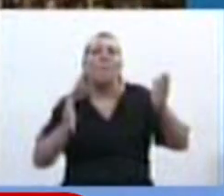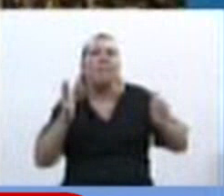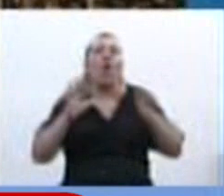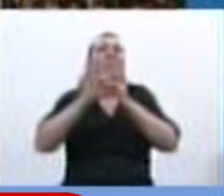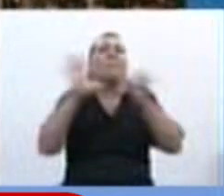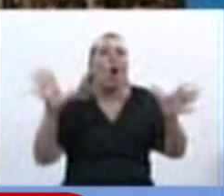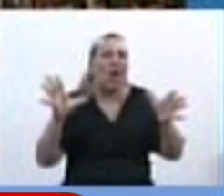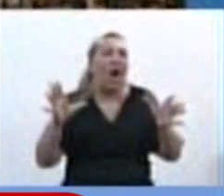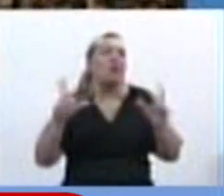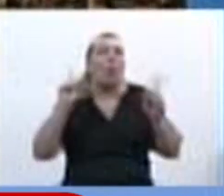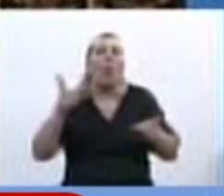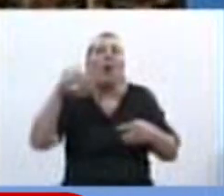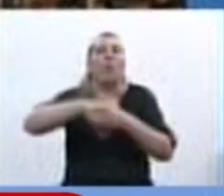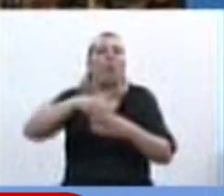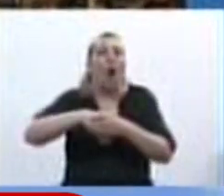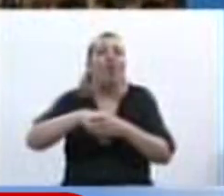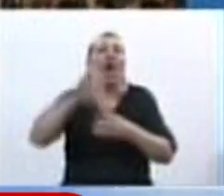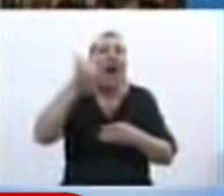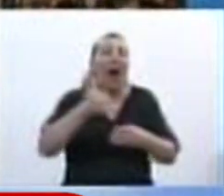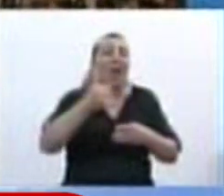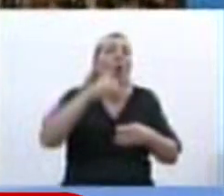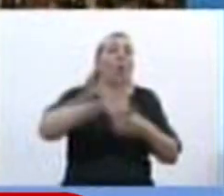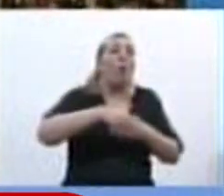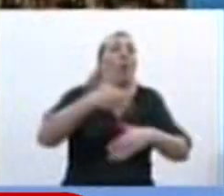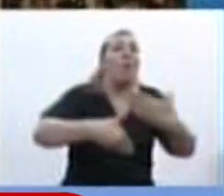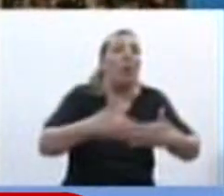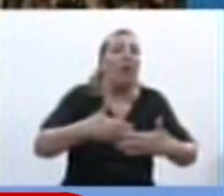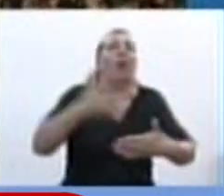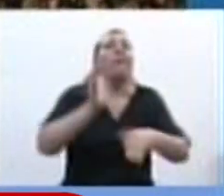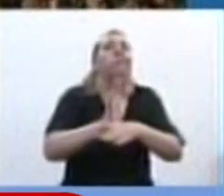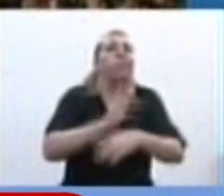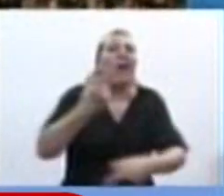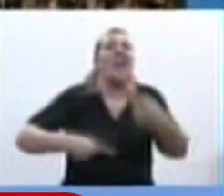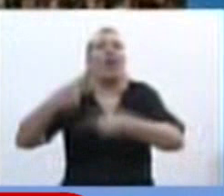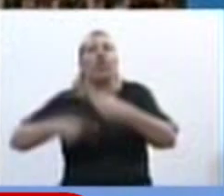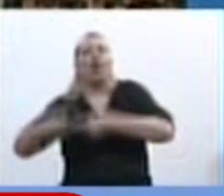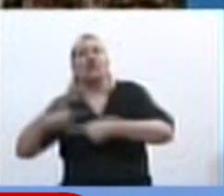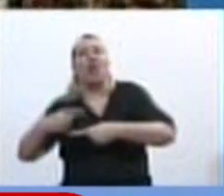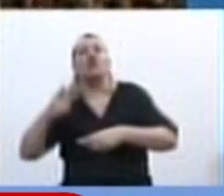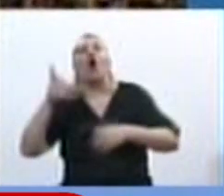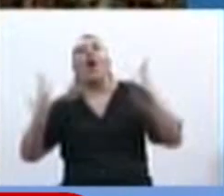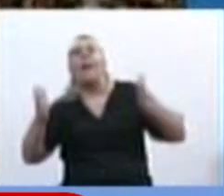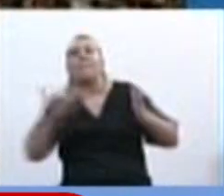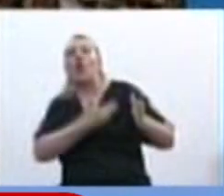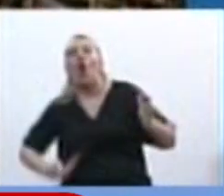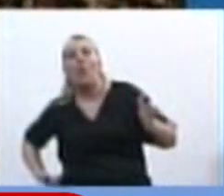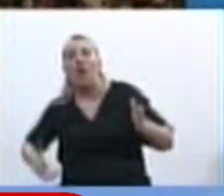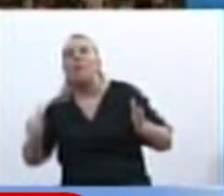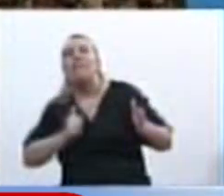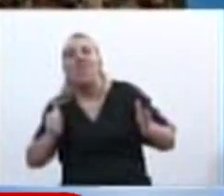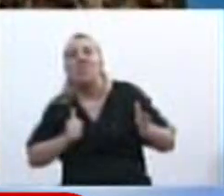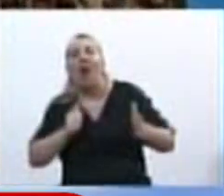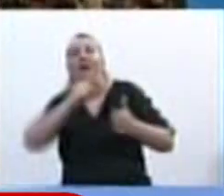cortos que hayan sido, y hubo retrocesos en todos los periodos de dictaduras militares y de conculcación de derechos